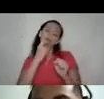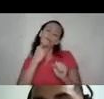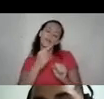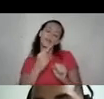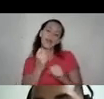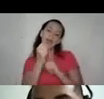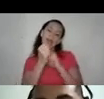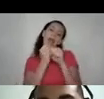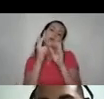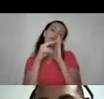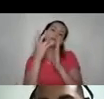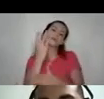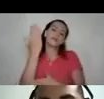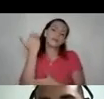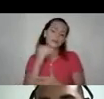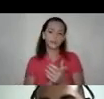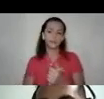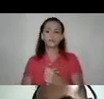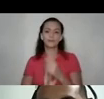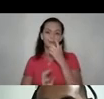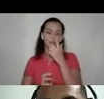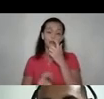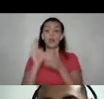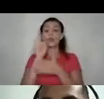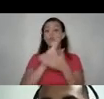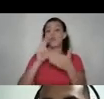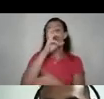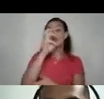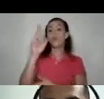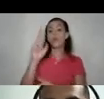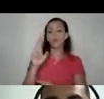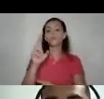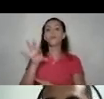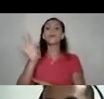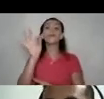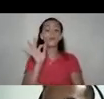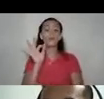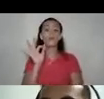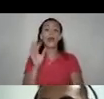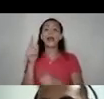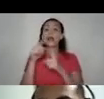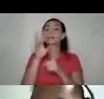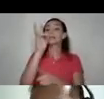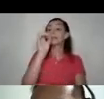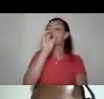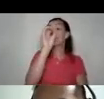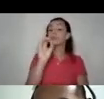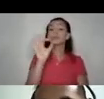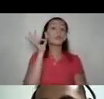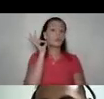año 2017, es de la Universidad de Costa Rica, encontraron que hasta el 70% de las mujeres